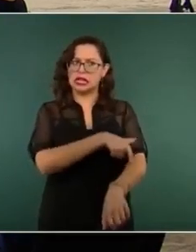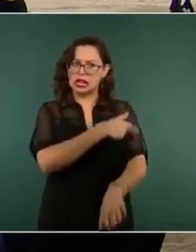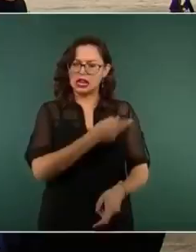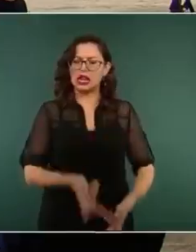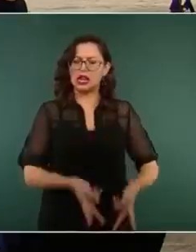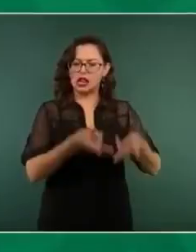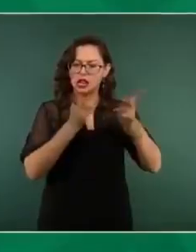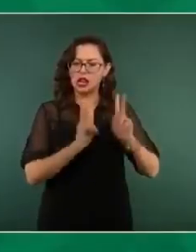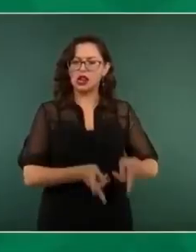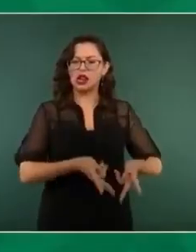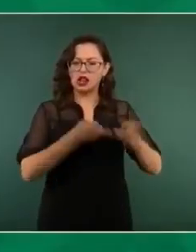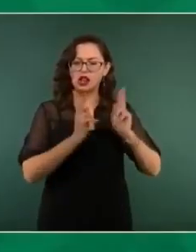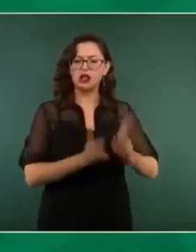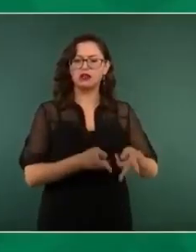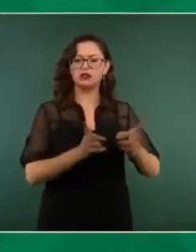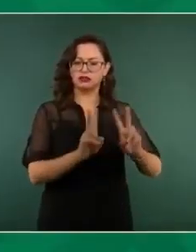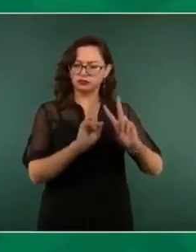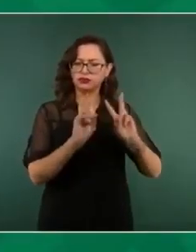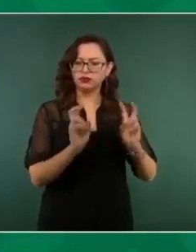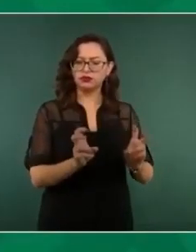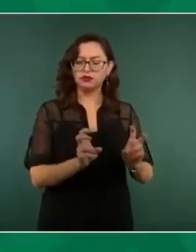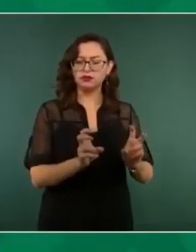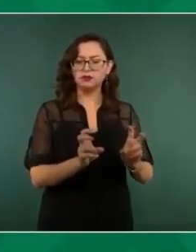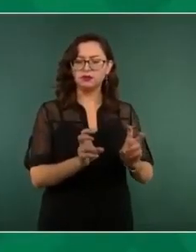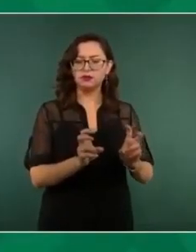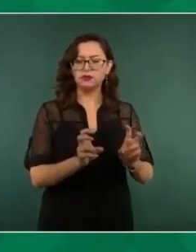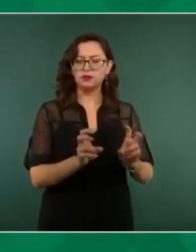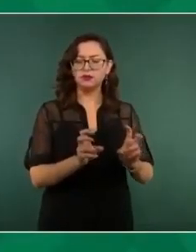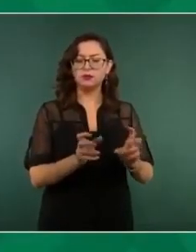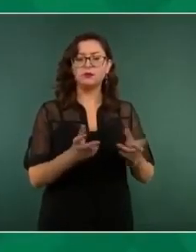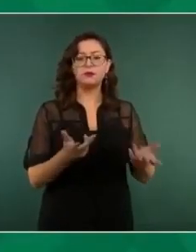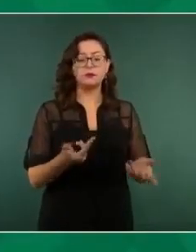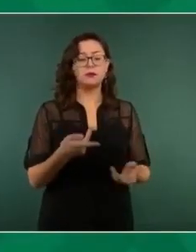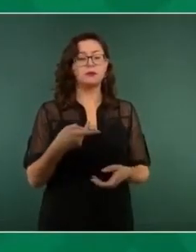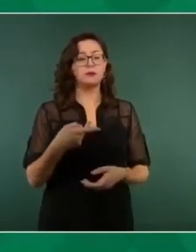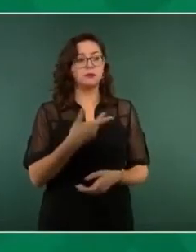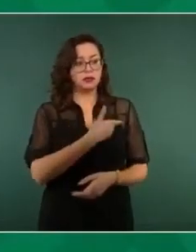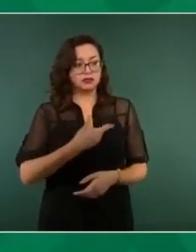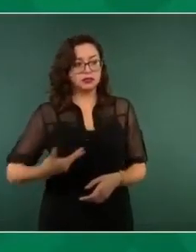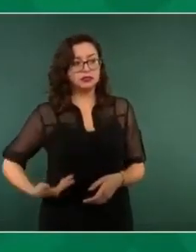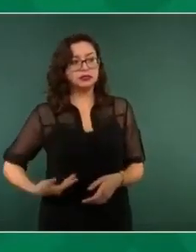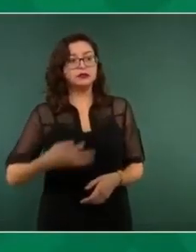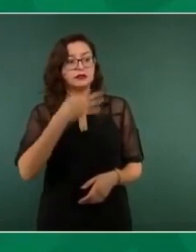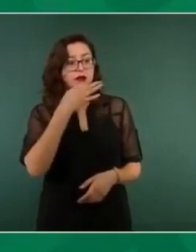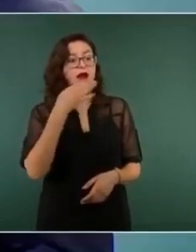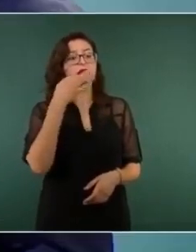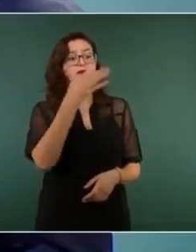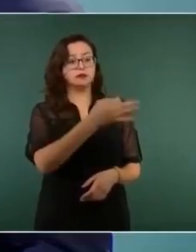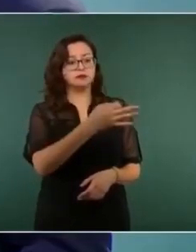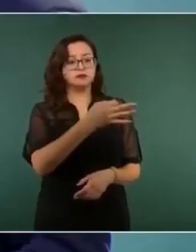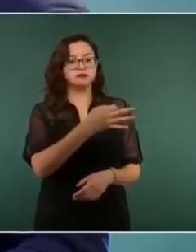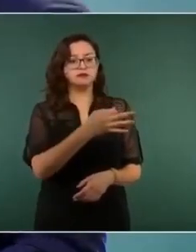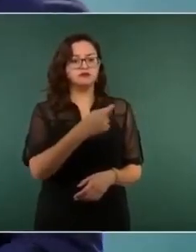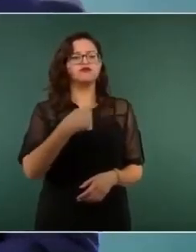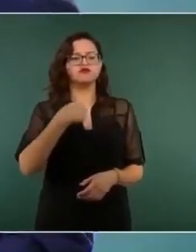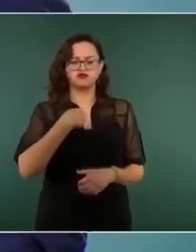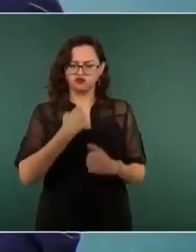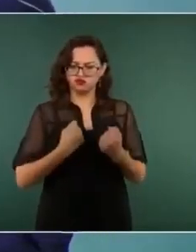que le digo al señor presidente que cuenta conmigo